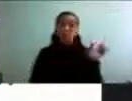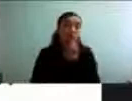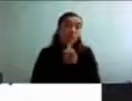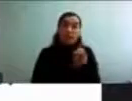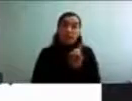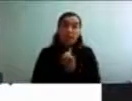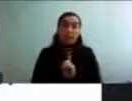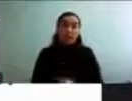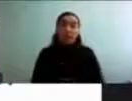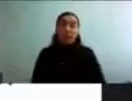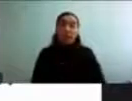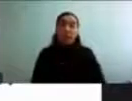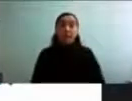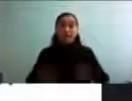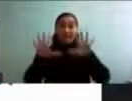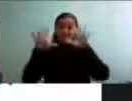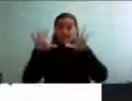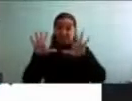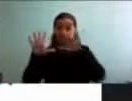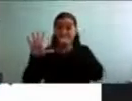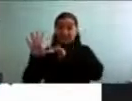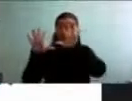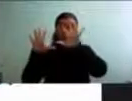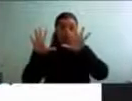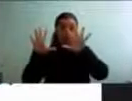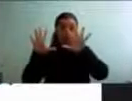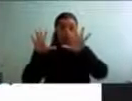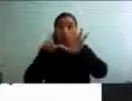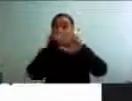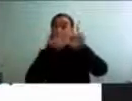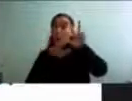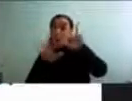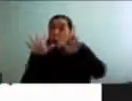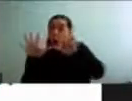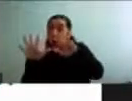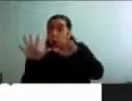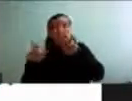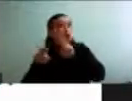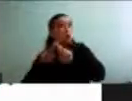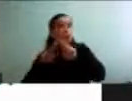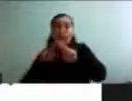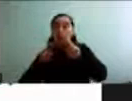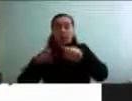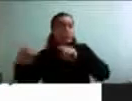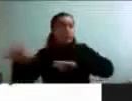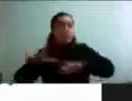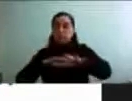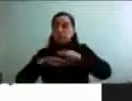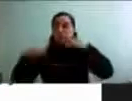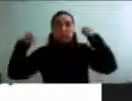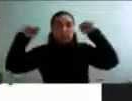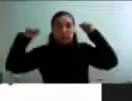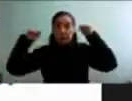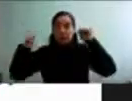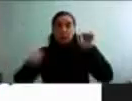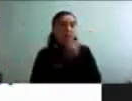8 de cada 10 chilenos no realizan actividad física ni deportiva, según las recomendaciones de la OMS.